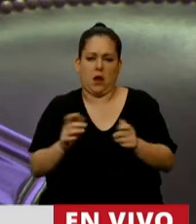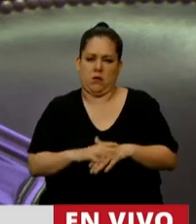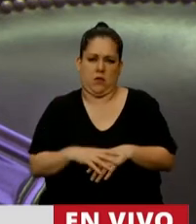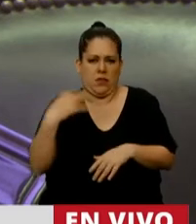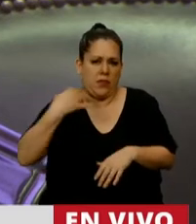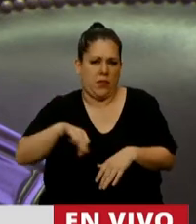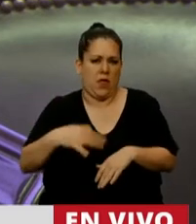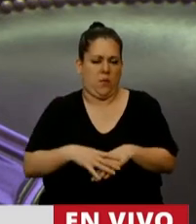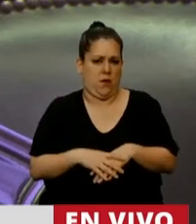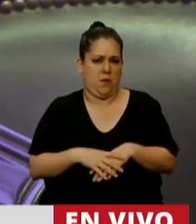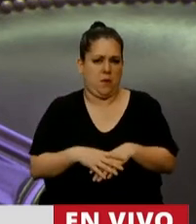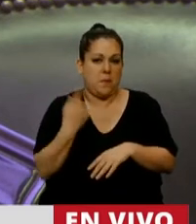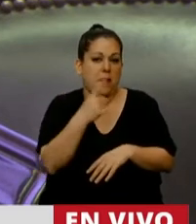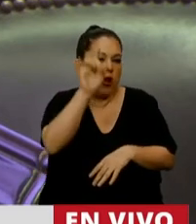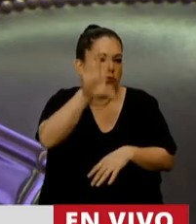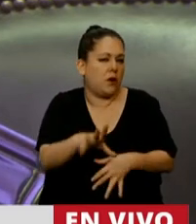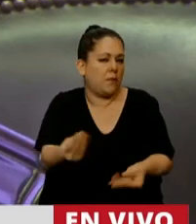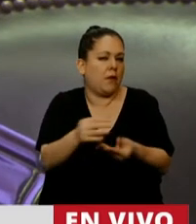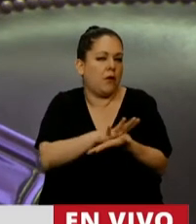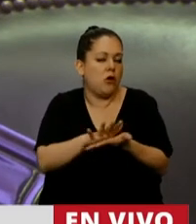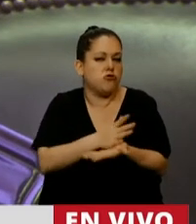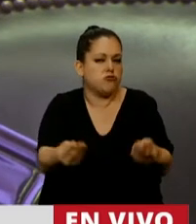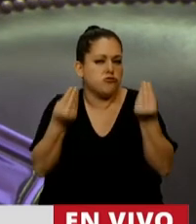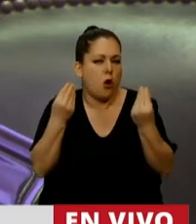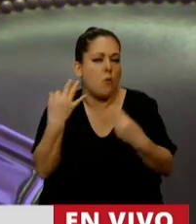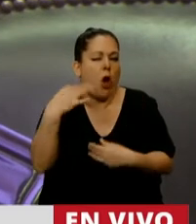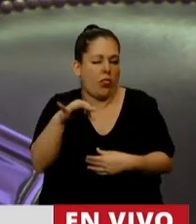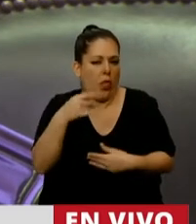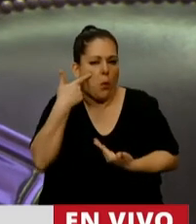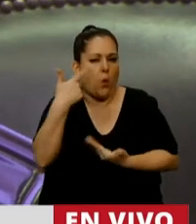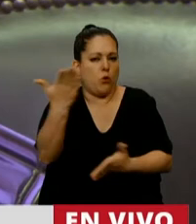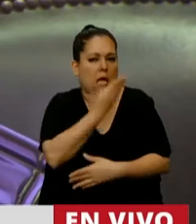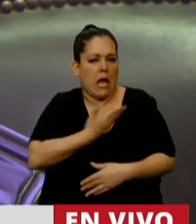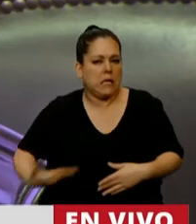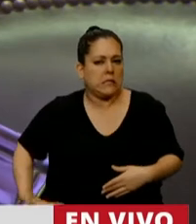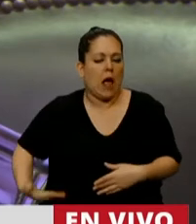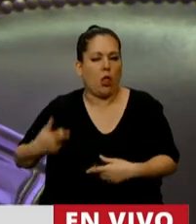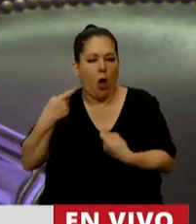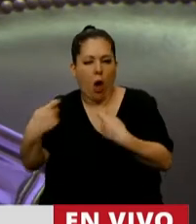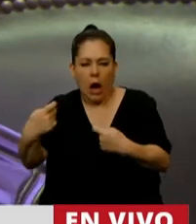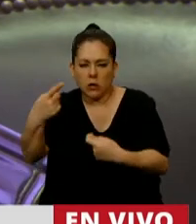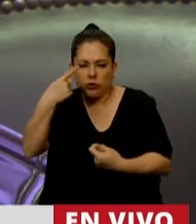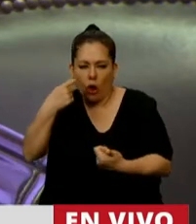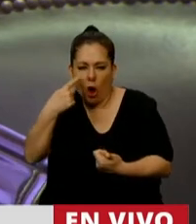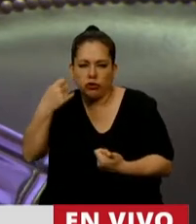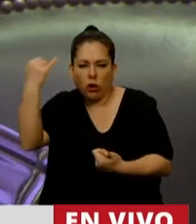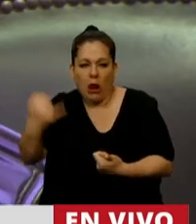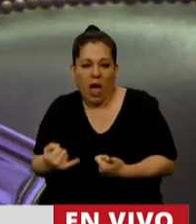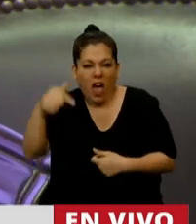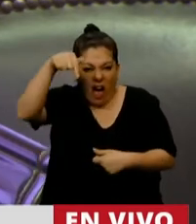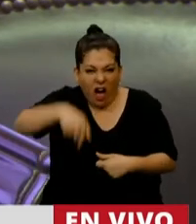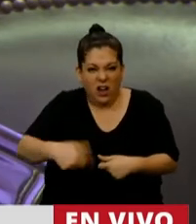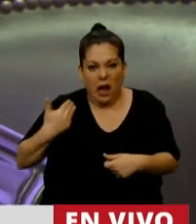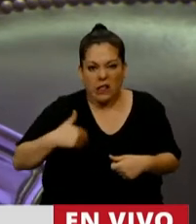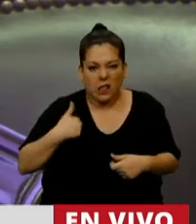pero solamente lo que hay que hacer es mostrar un Estado con una eficiencia del gasto. Y acá gastamos